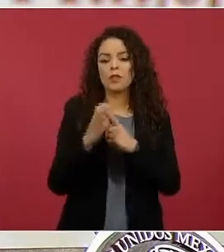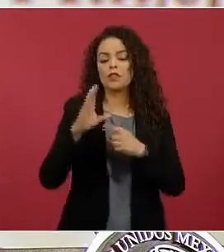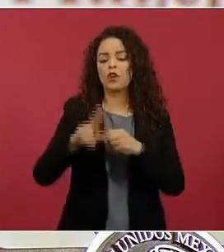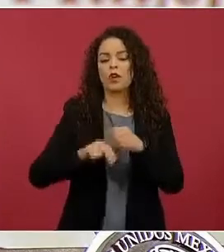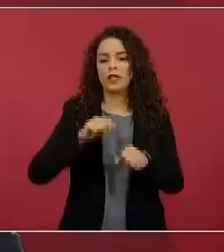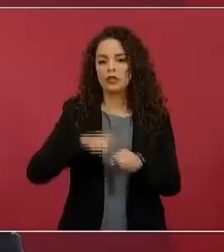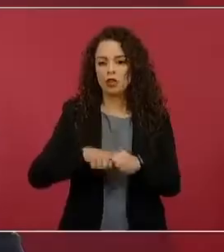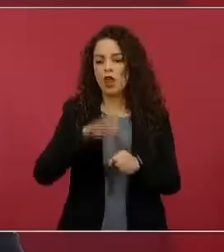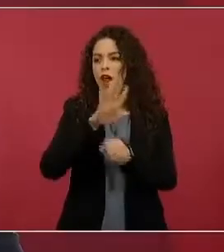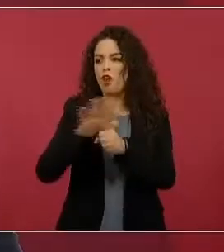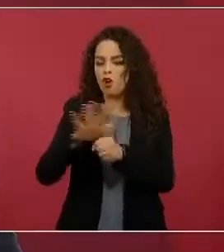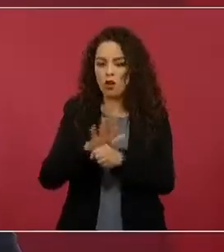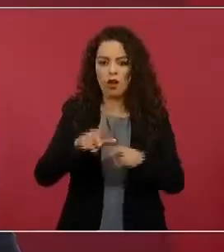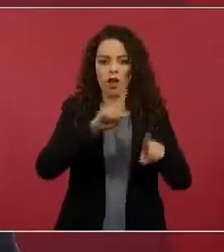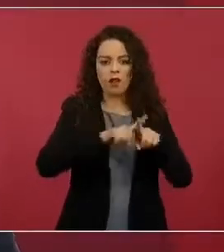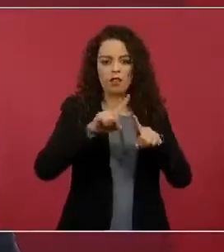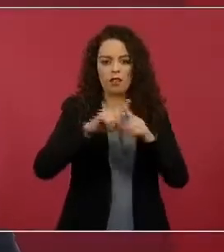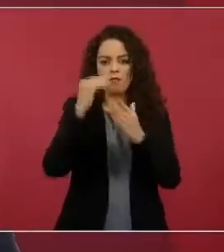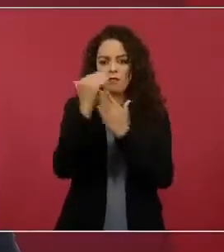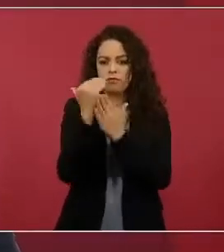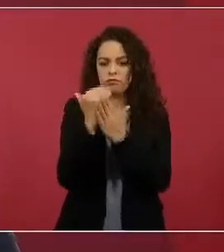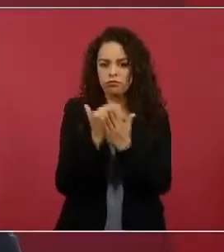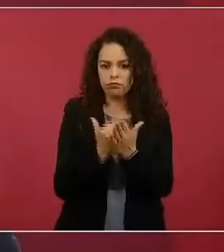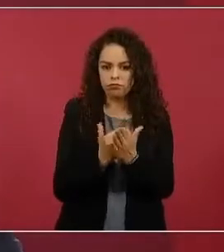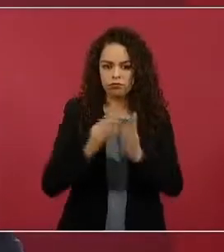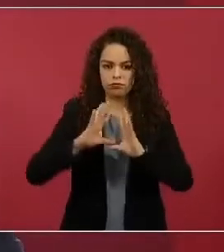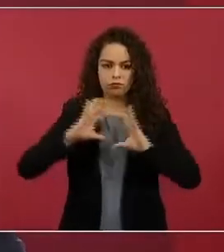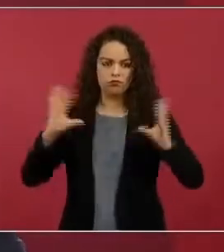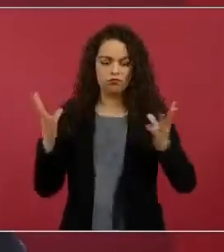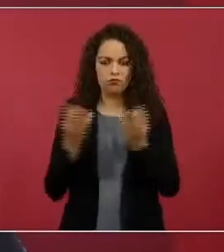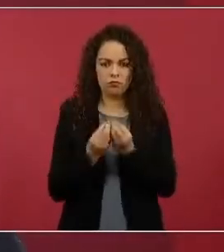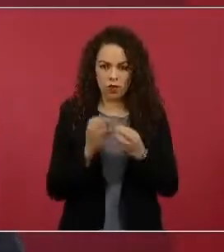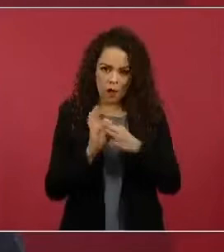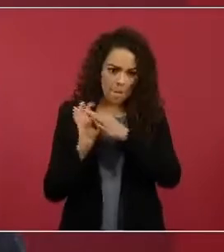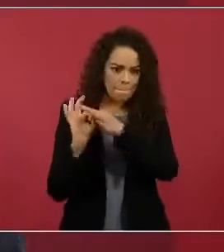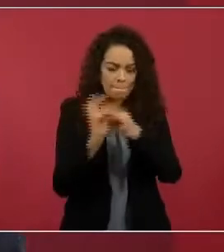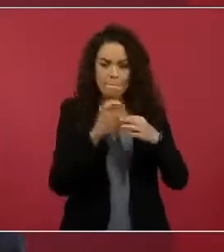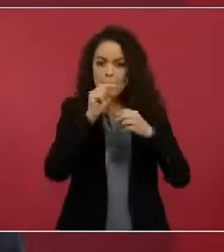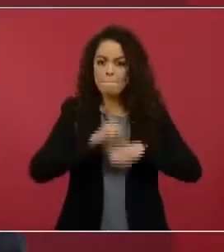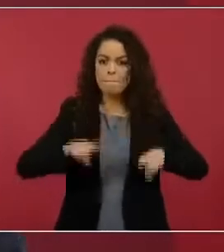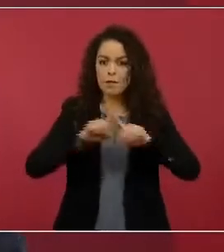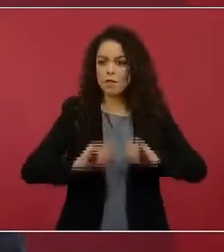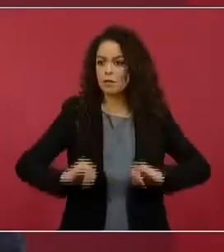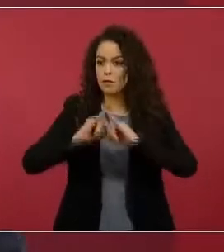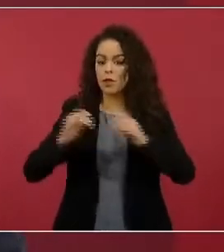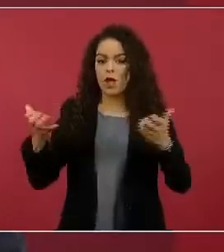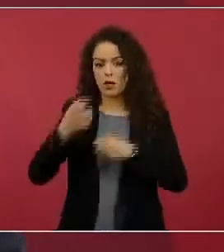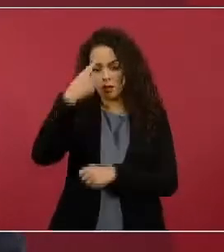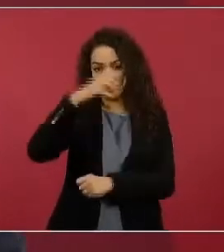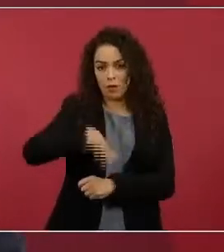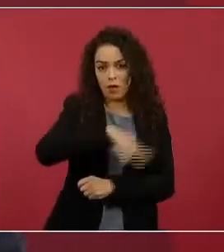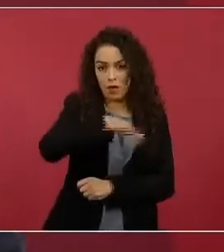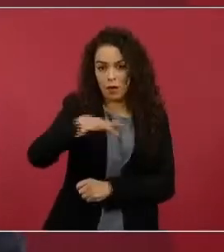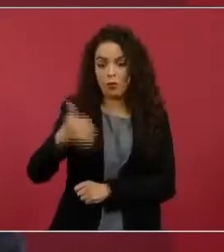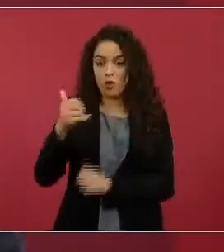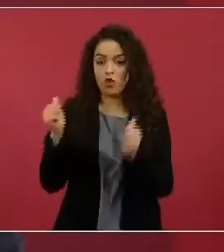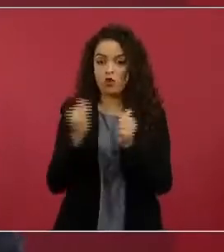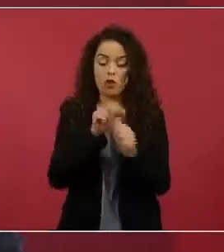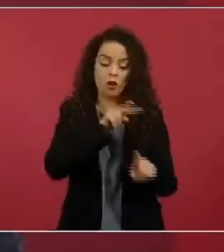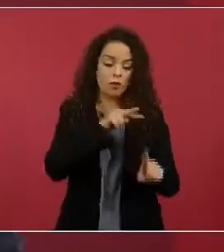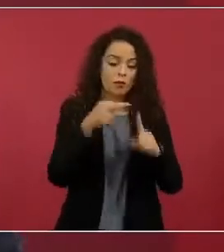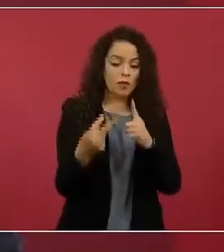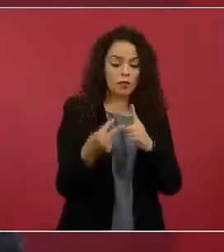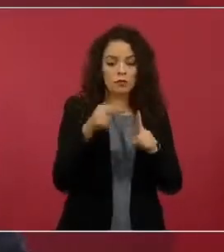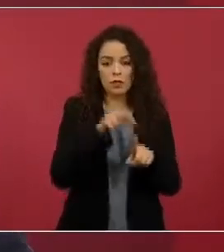locales, los distintos protocolos homologados de búsqueda, con especialidad en perspectiva de género y atención a